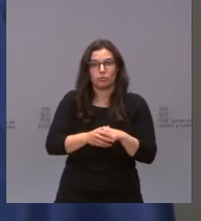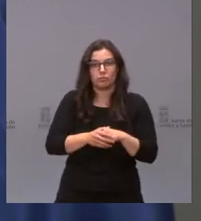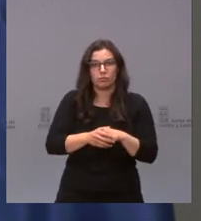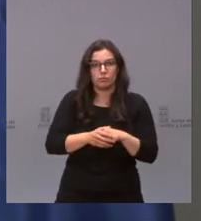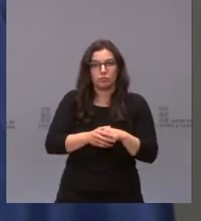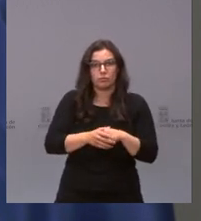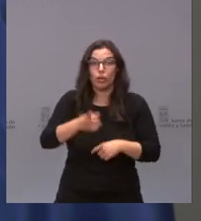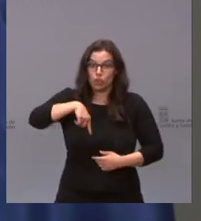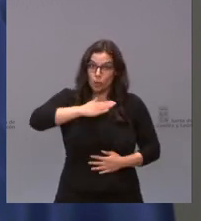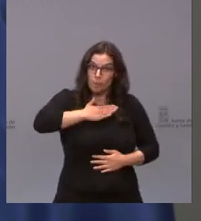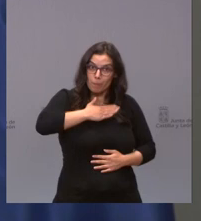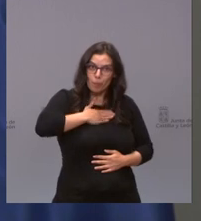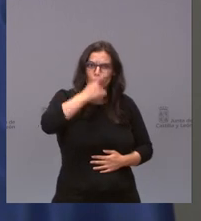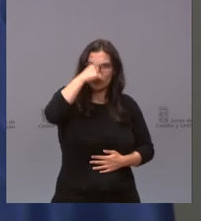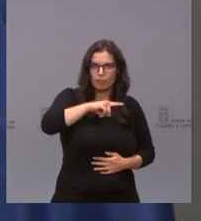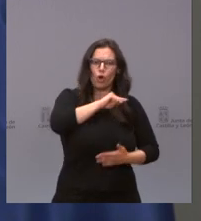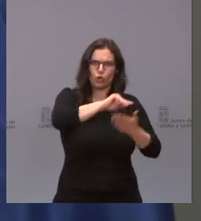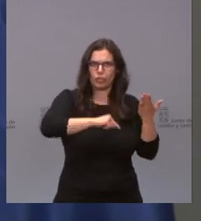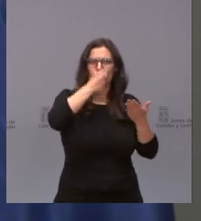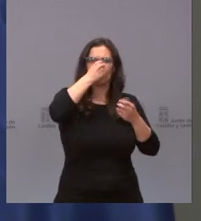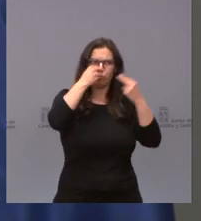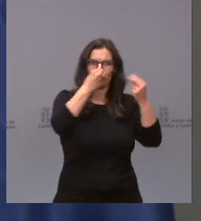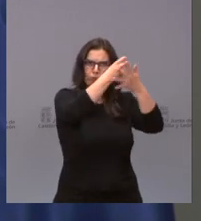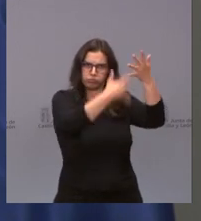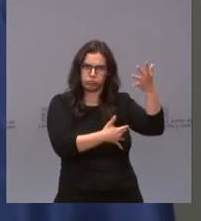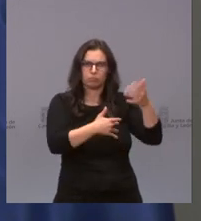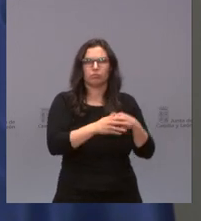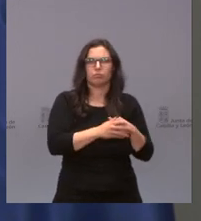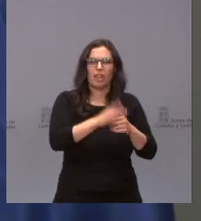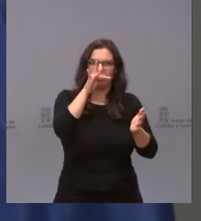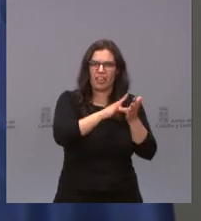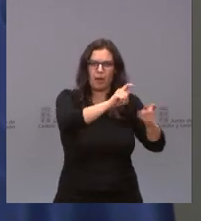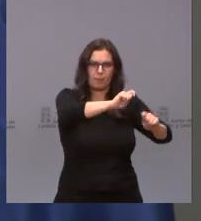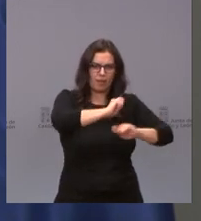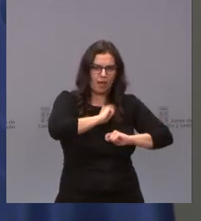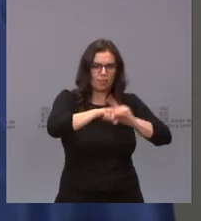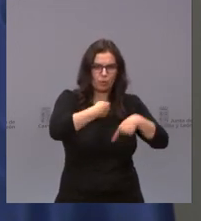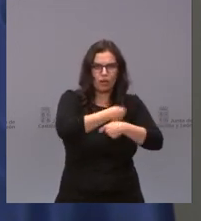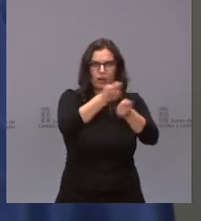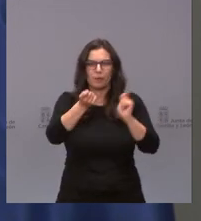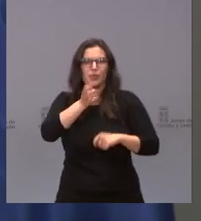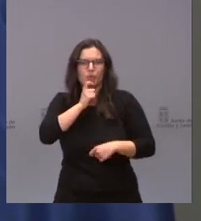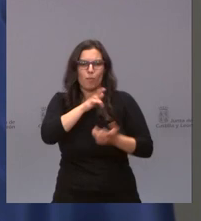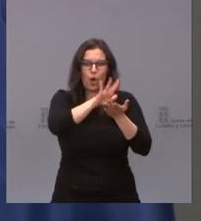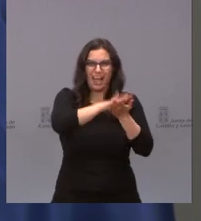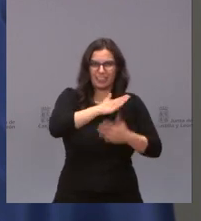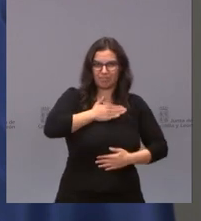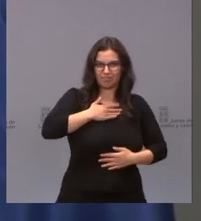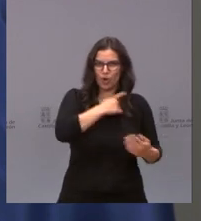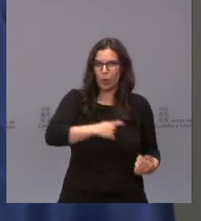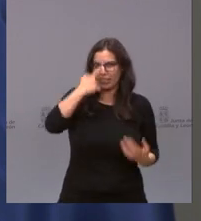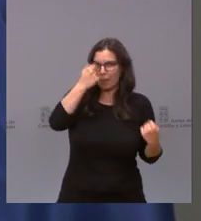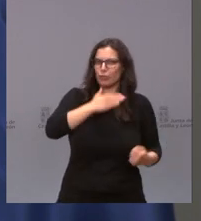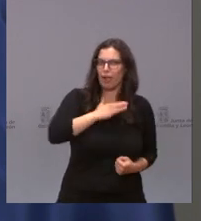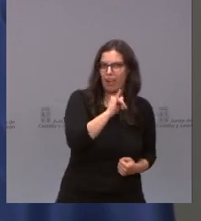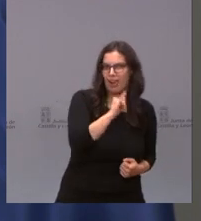esas cosas. Sabemos nuestros contratos, están publicados, cuándo llegaron, cómo se hicieron, las actas de nuestros comités de expertos también se saben,